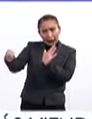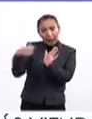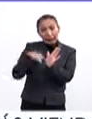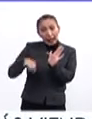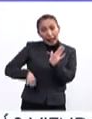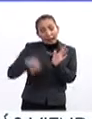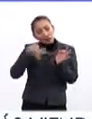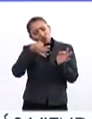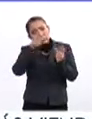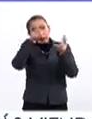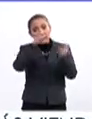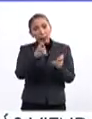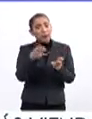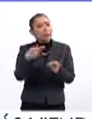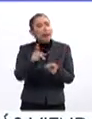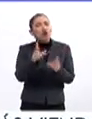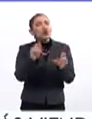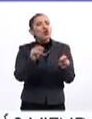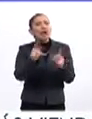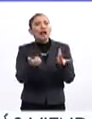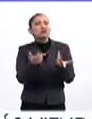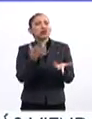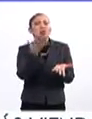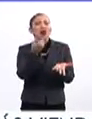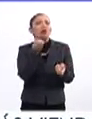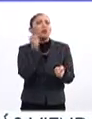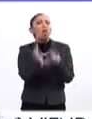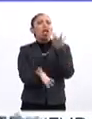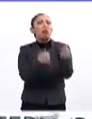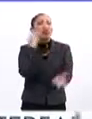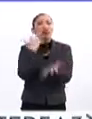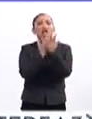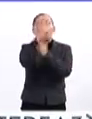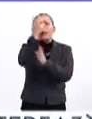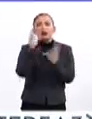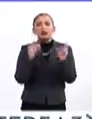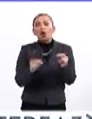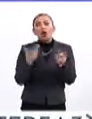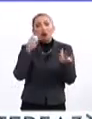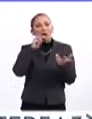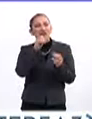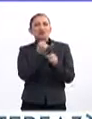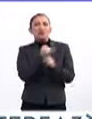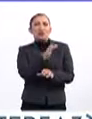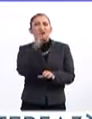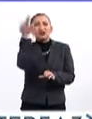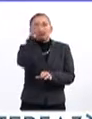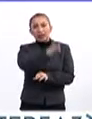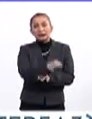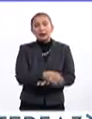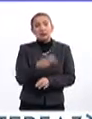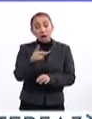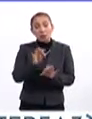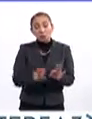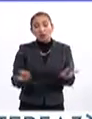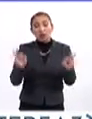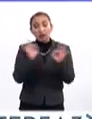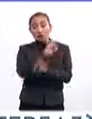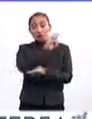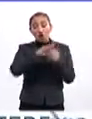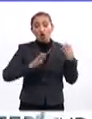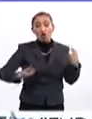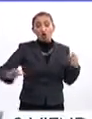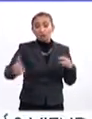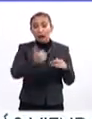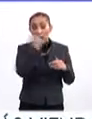interés en aquello, pero que no sea sensacionalista y que no contenga información falsa. Pero es muy importante que todos